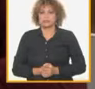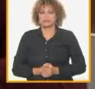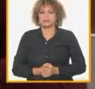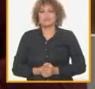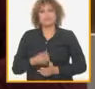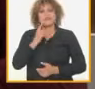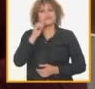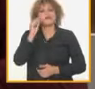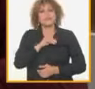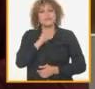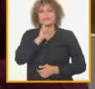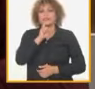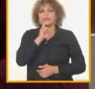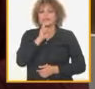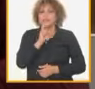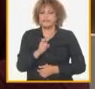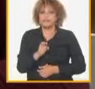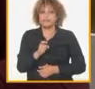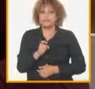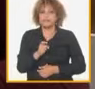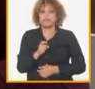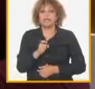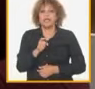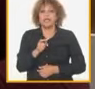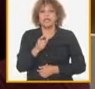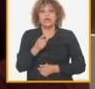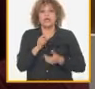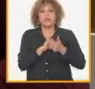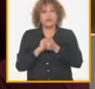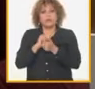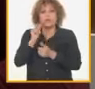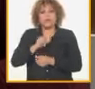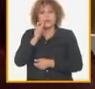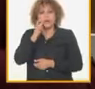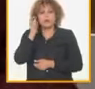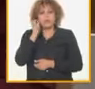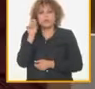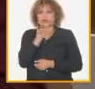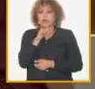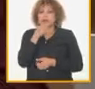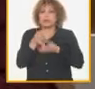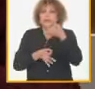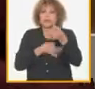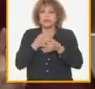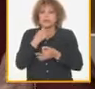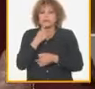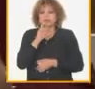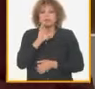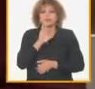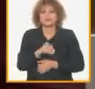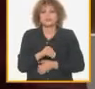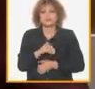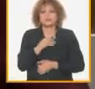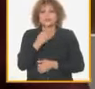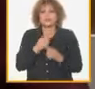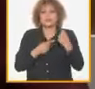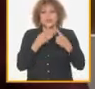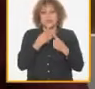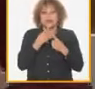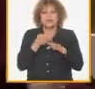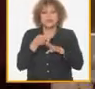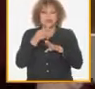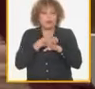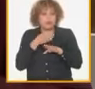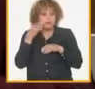difícil yo creo que hay otras compañeras y compañeros que de igual manera lo han dicho es muy difícil hablar de un asunto sin tener que